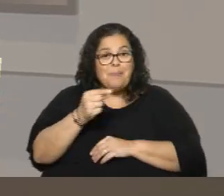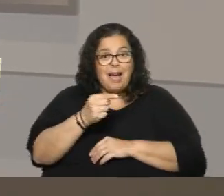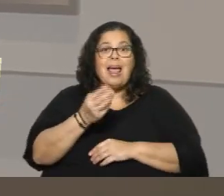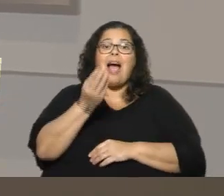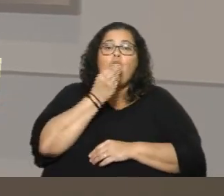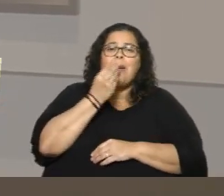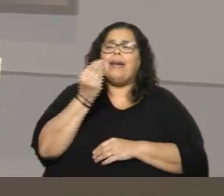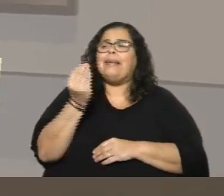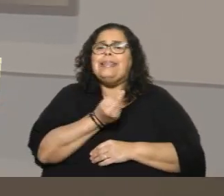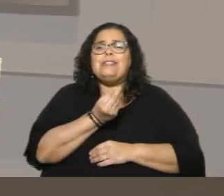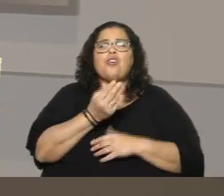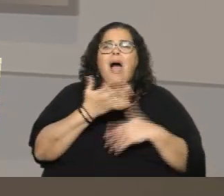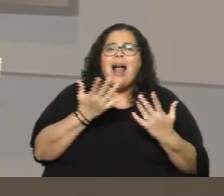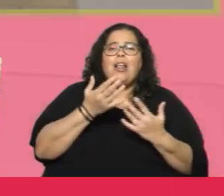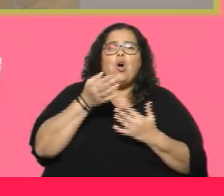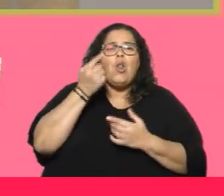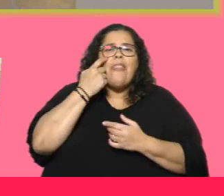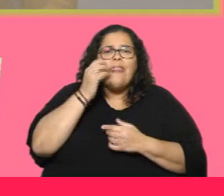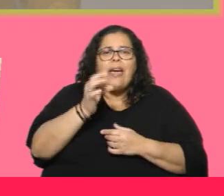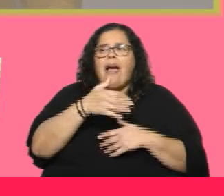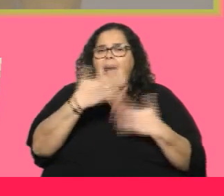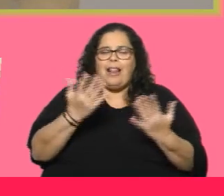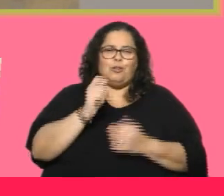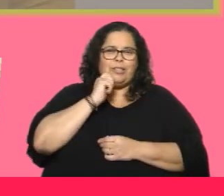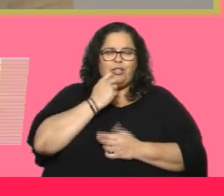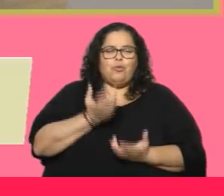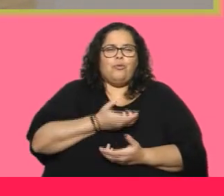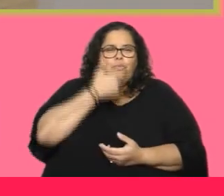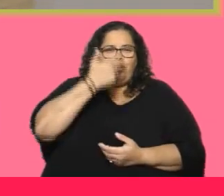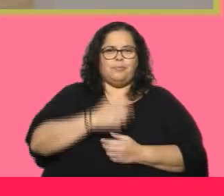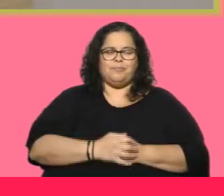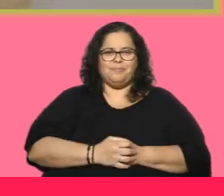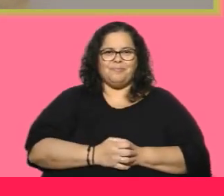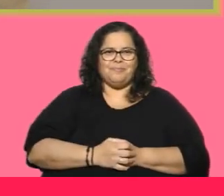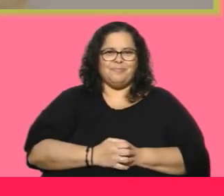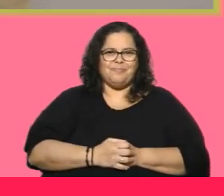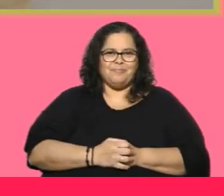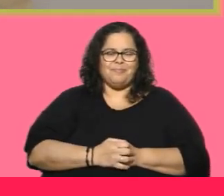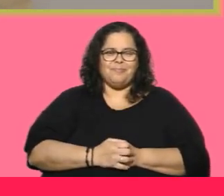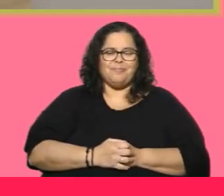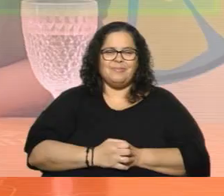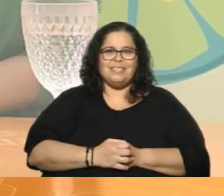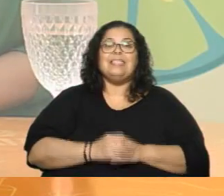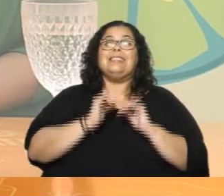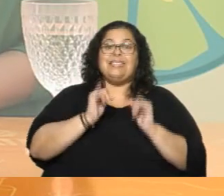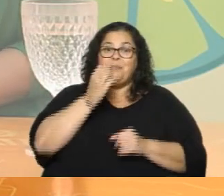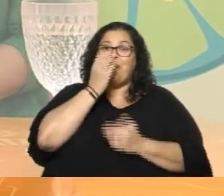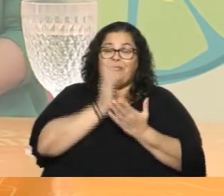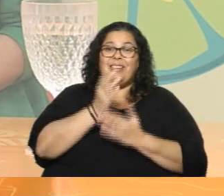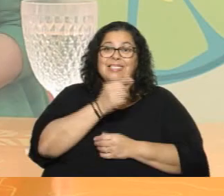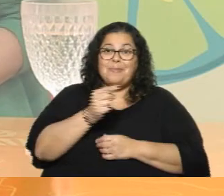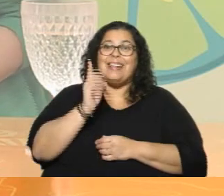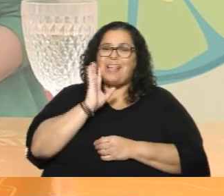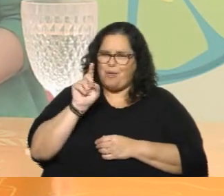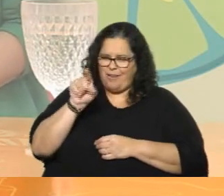guisito de lentejas, que siempre viene bien, ¿no? Muchísimas gracias, Virna. Buen fin de semana y a comer guisitos de lentejas, que sabemos que te quedan muy